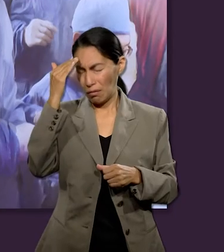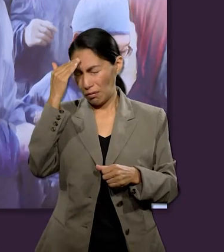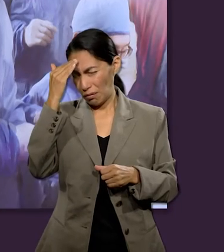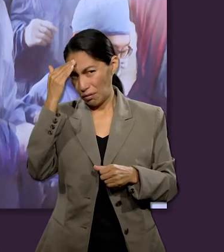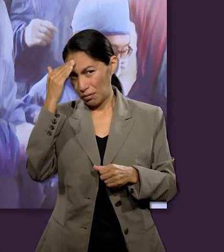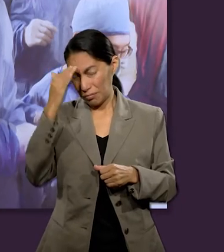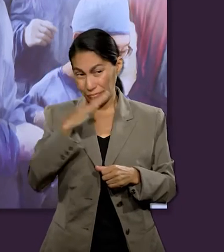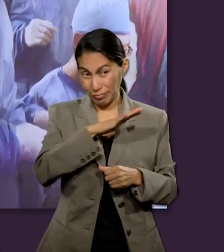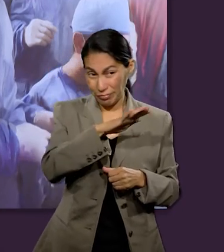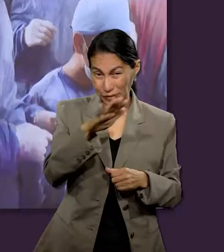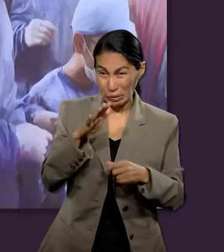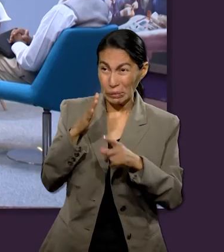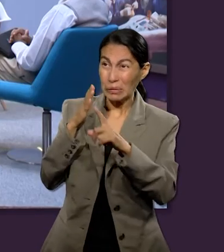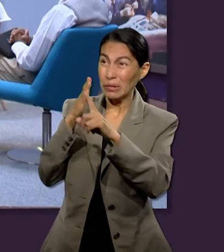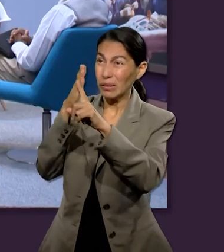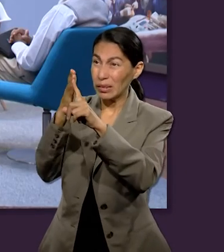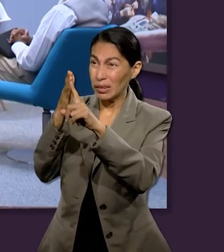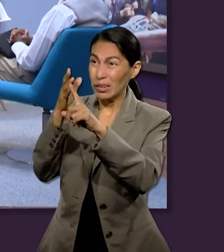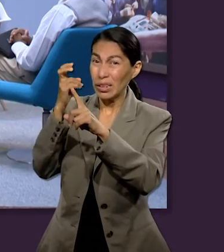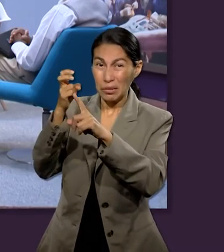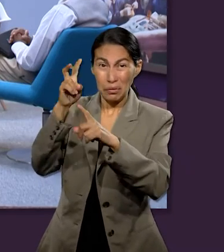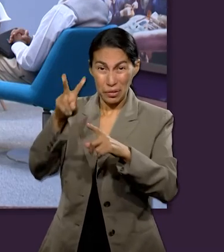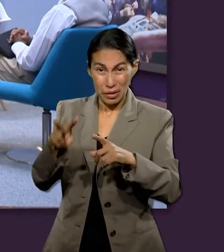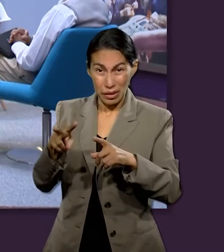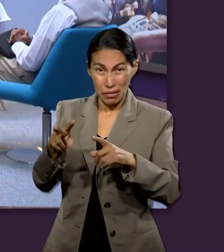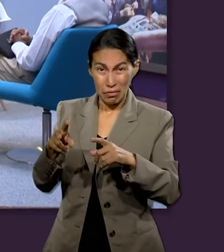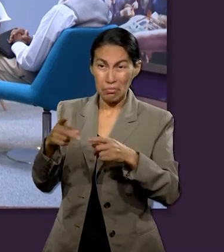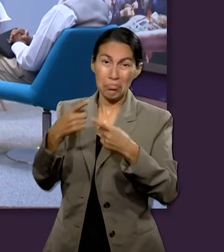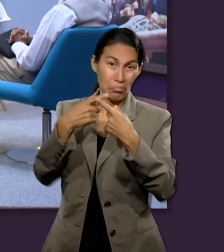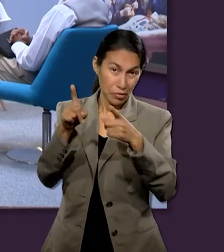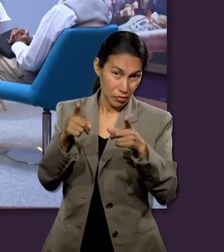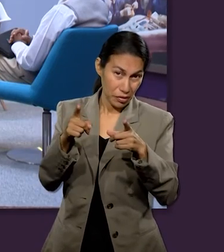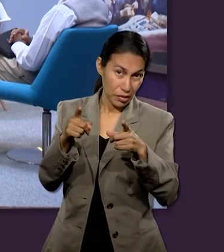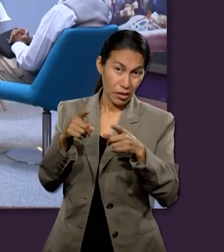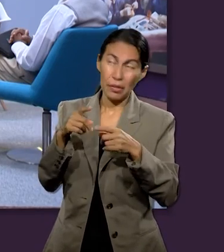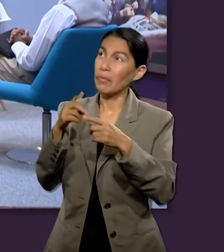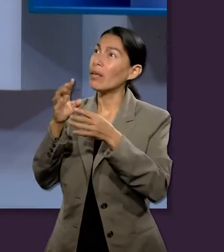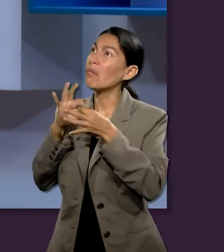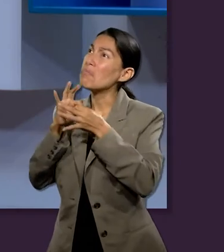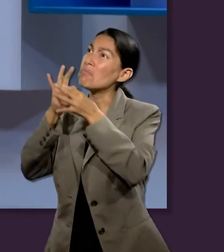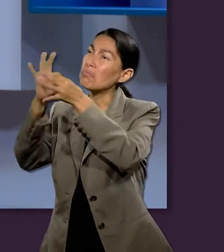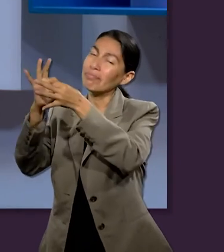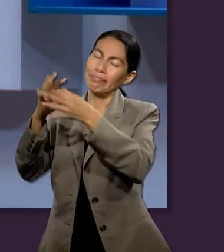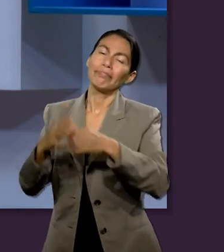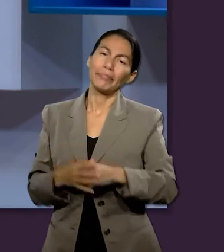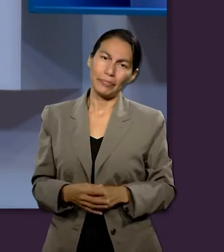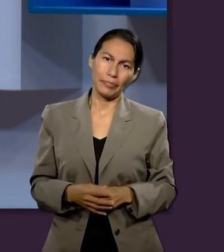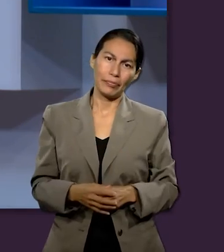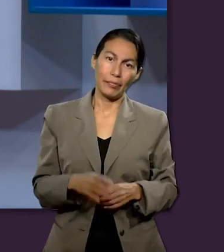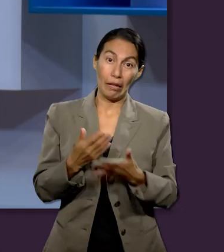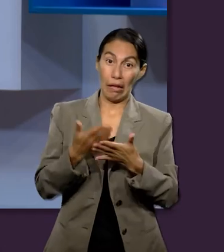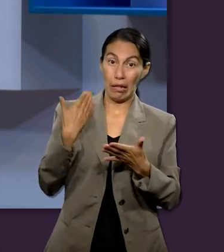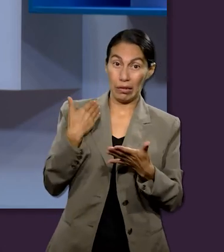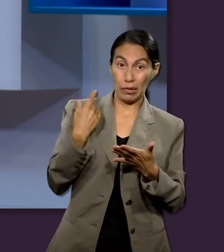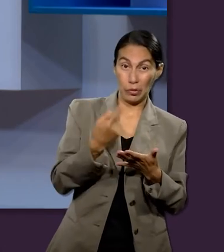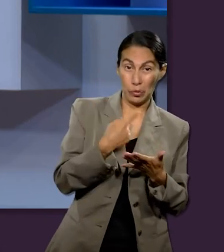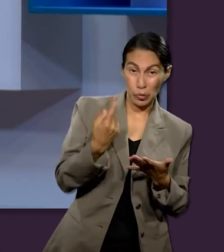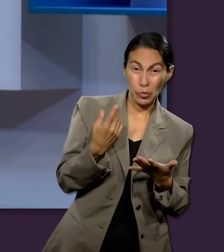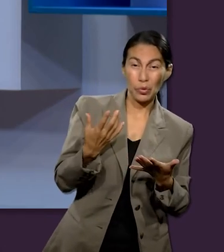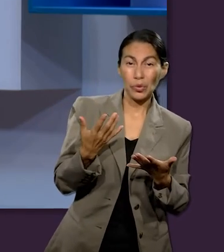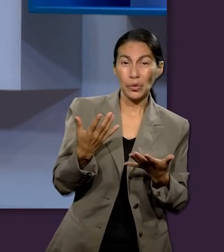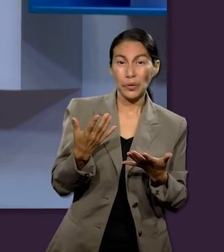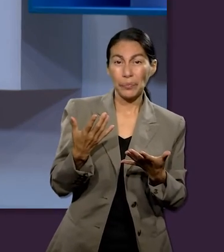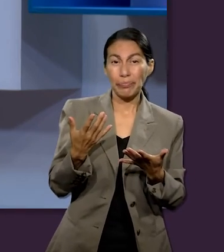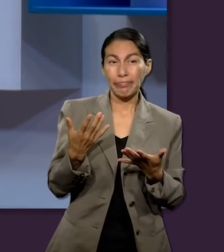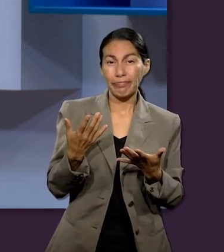nos ayuda ver la realidad de una manera diferente es el filtro para nuestra realidad y como ya